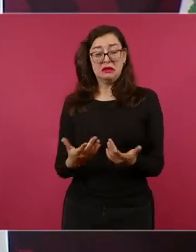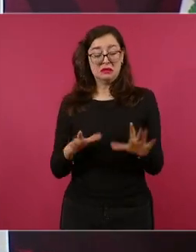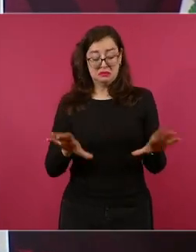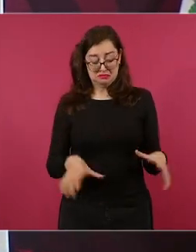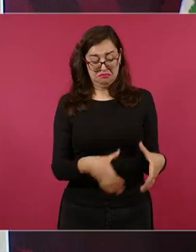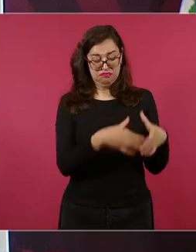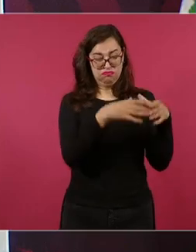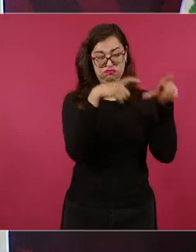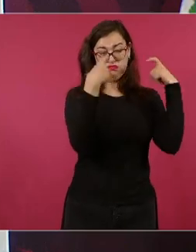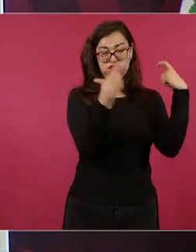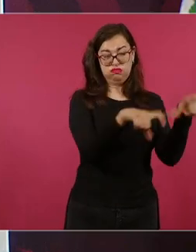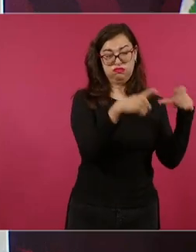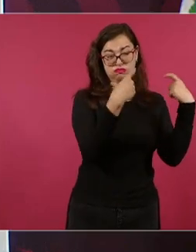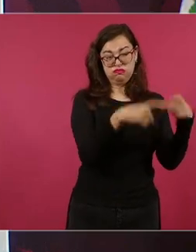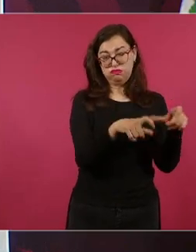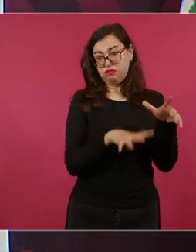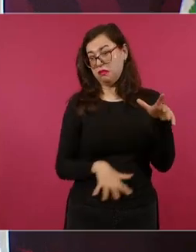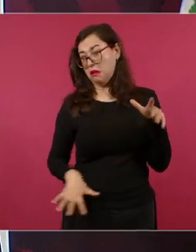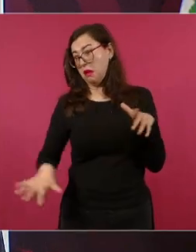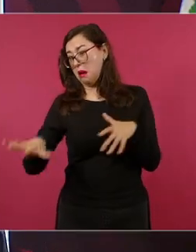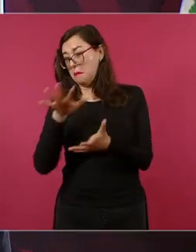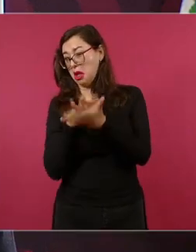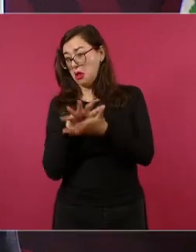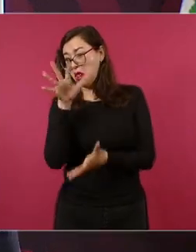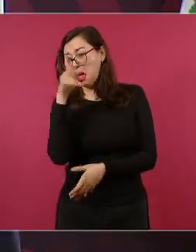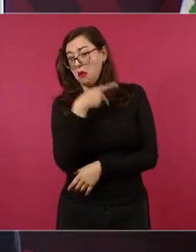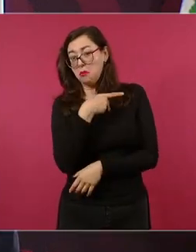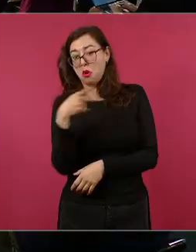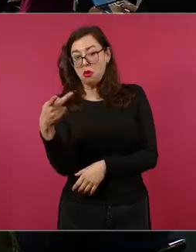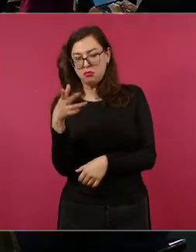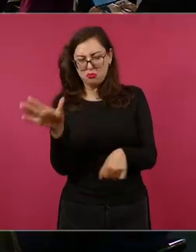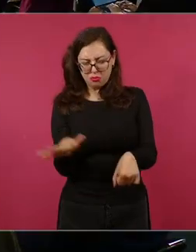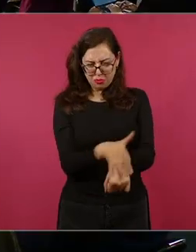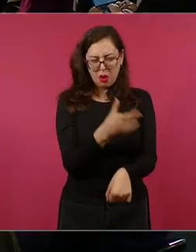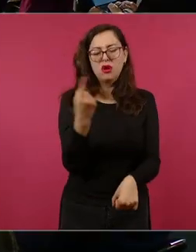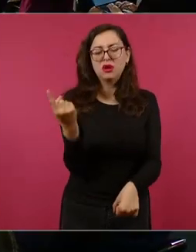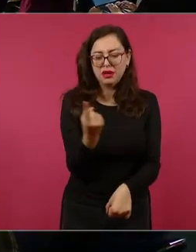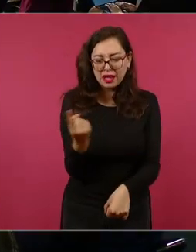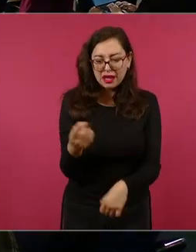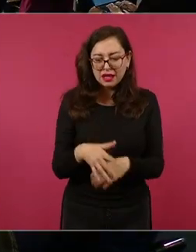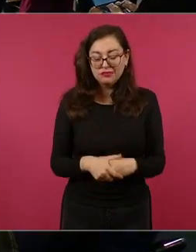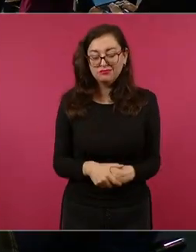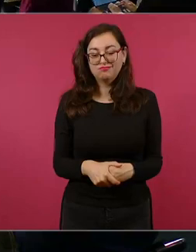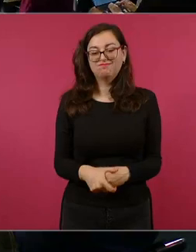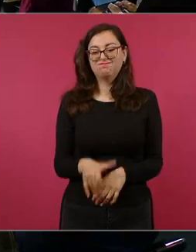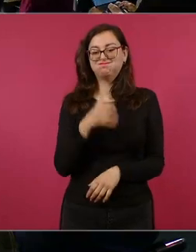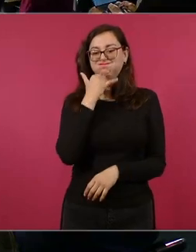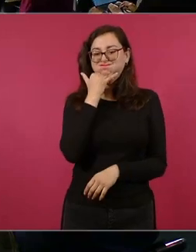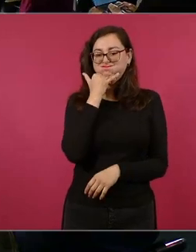la corrupción ¿y por qué se daba este fenómeno del huachicol?